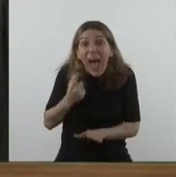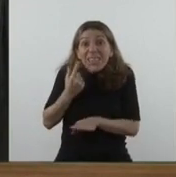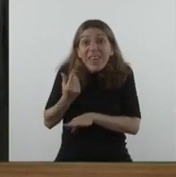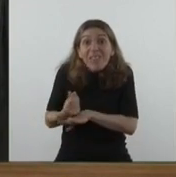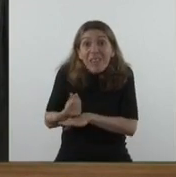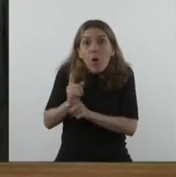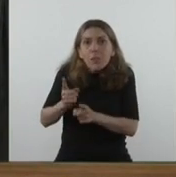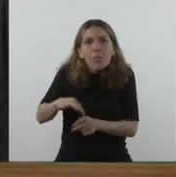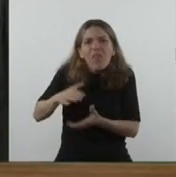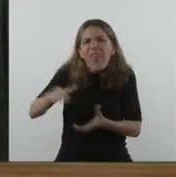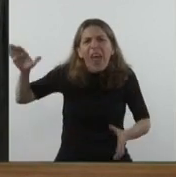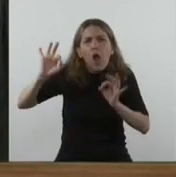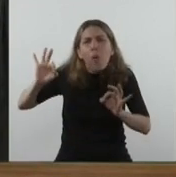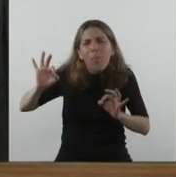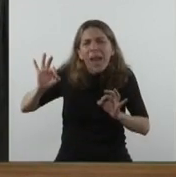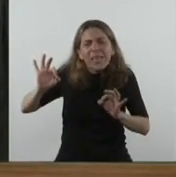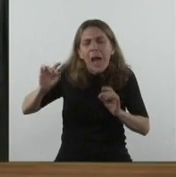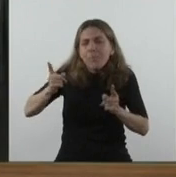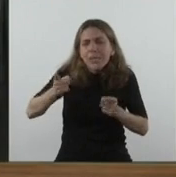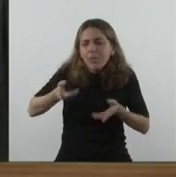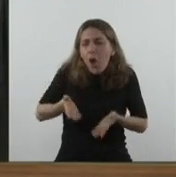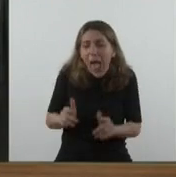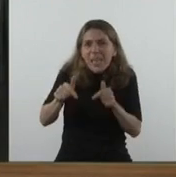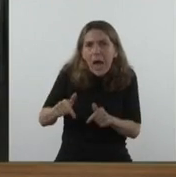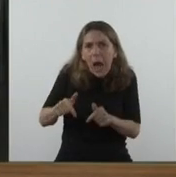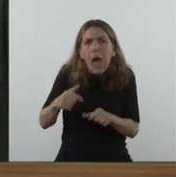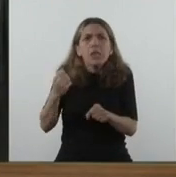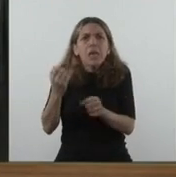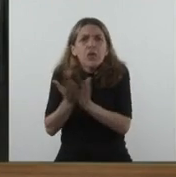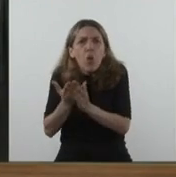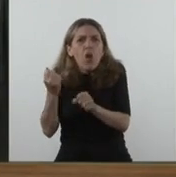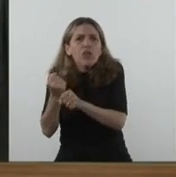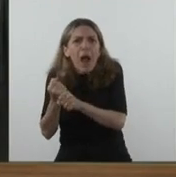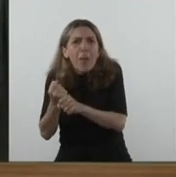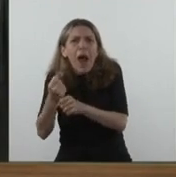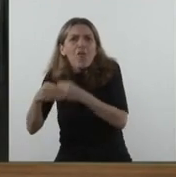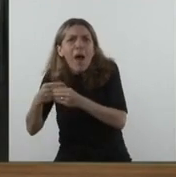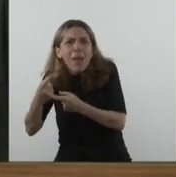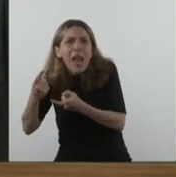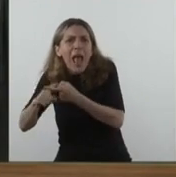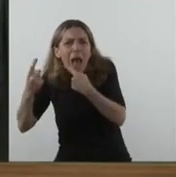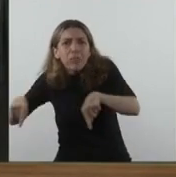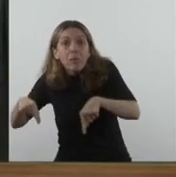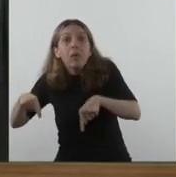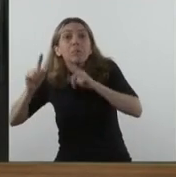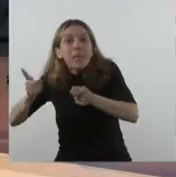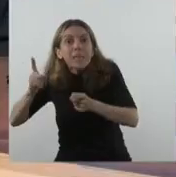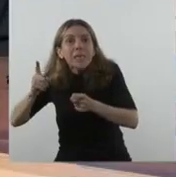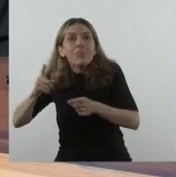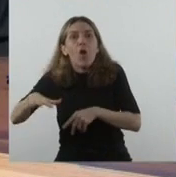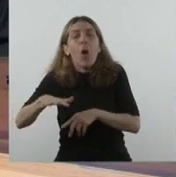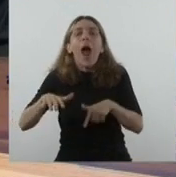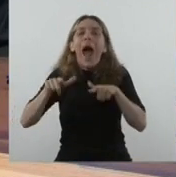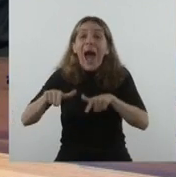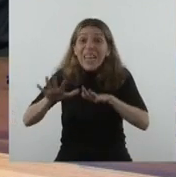toda su vida, donde nació y vivió feliz toda su vida. Cuando eso pase yo diré estamos en un país